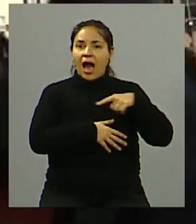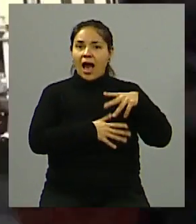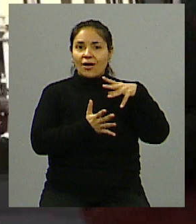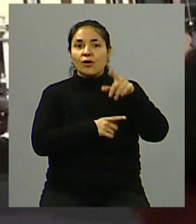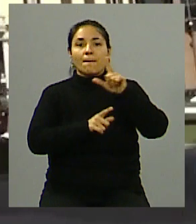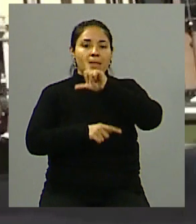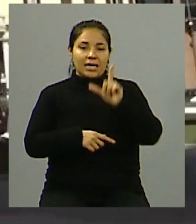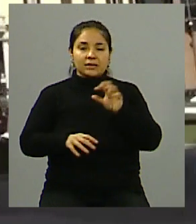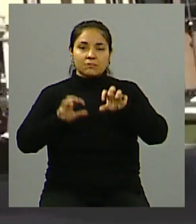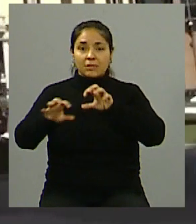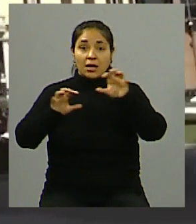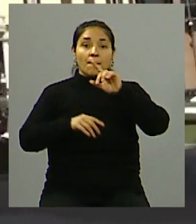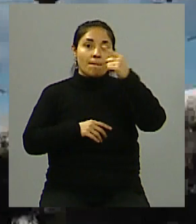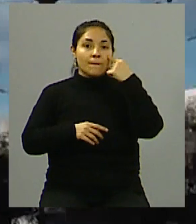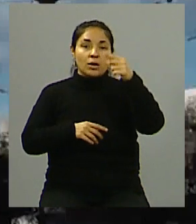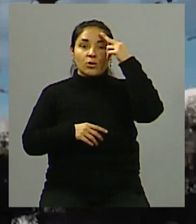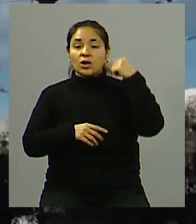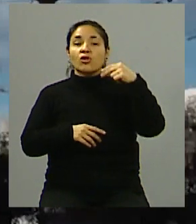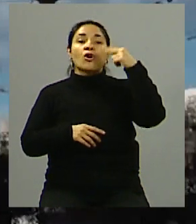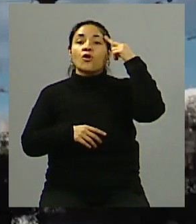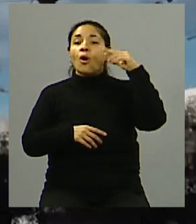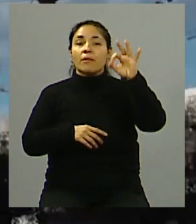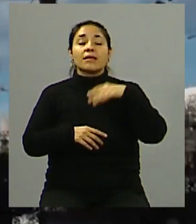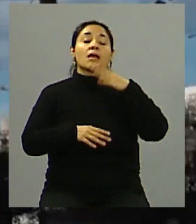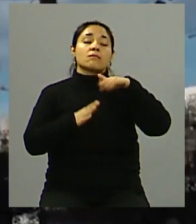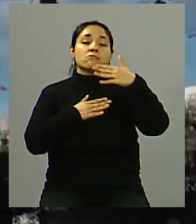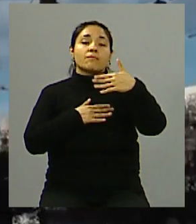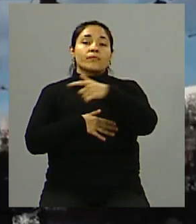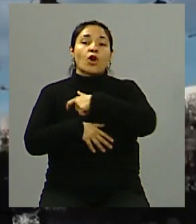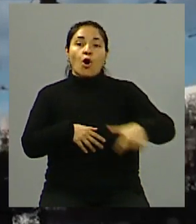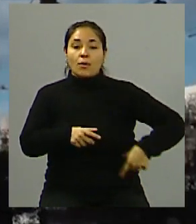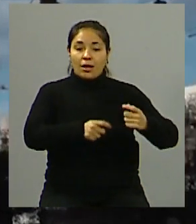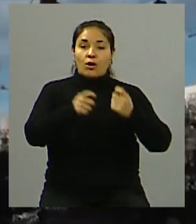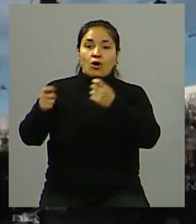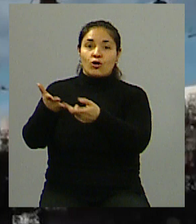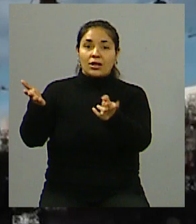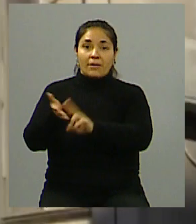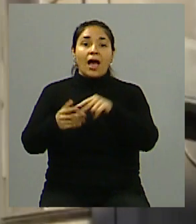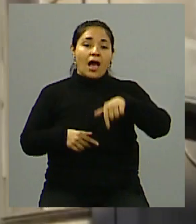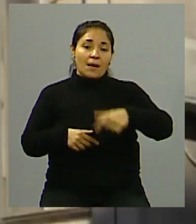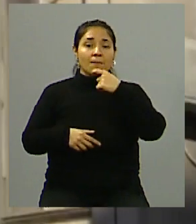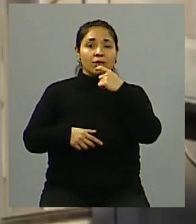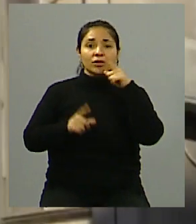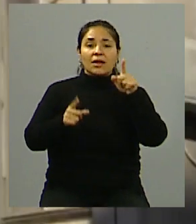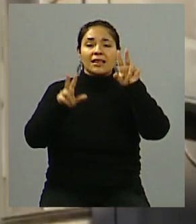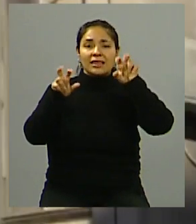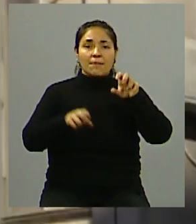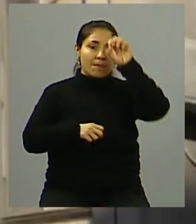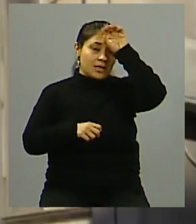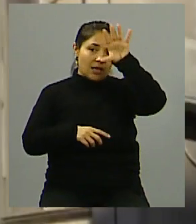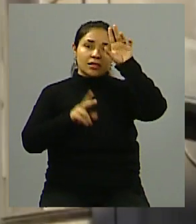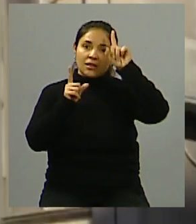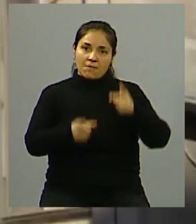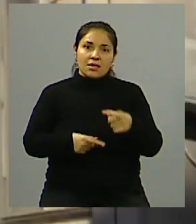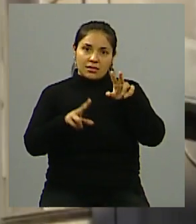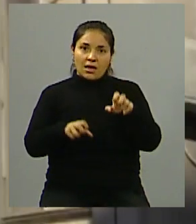partes del país en la década de los 90, luego la reestatización. Creo que hubo un momento donde... En con el tema de la minería también ha sido un tema que ha